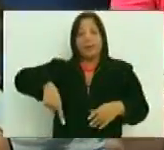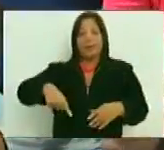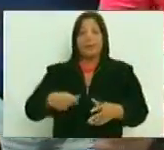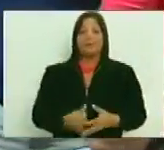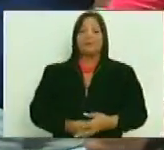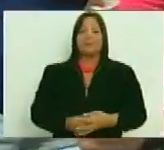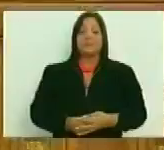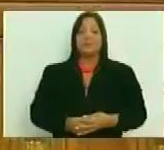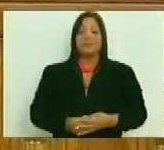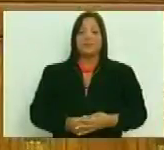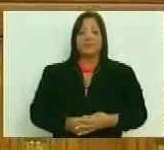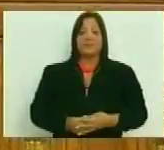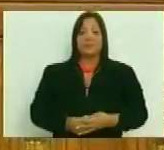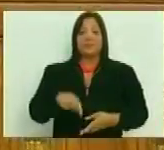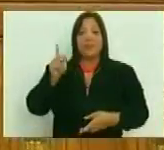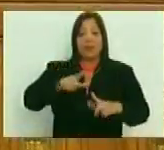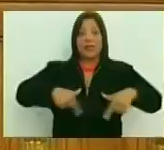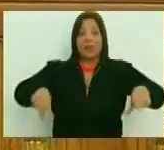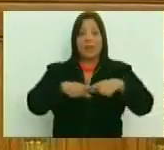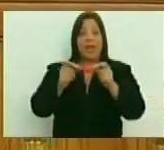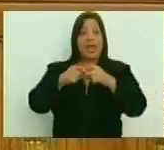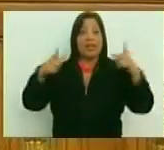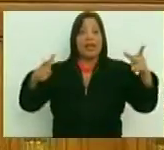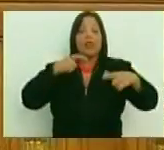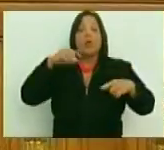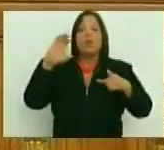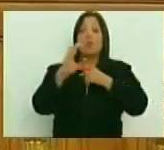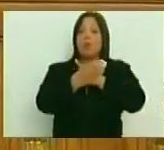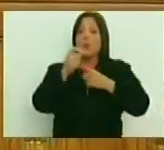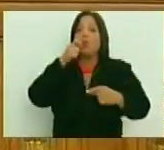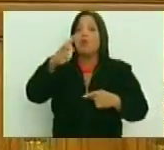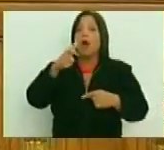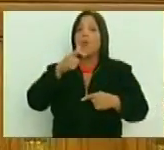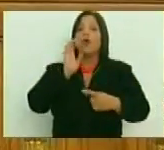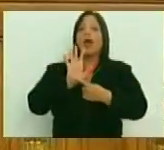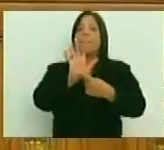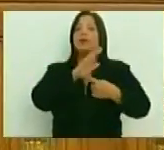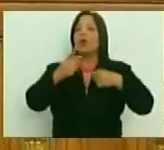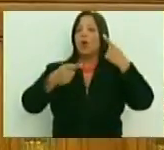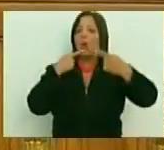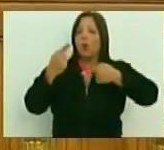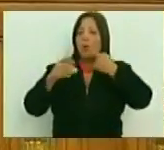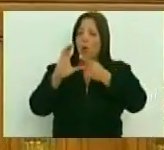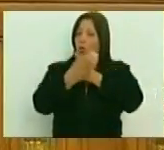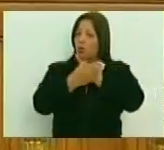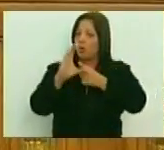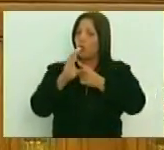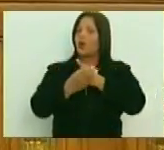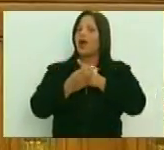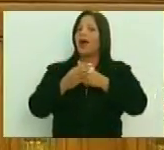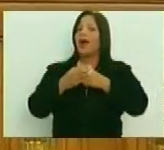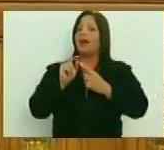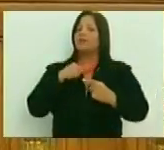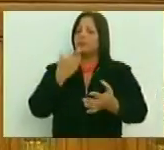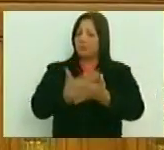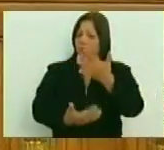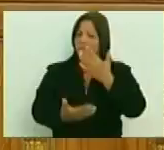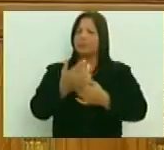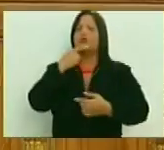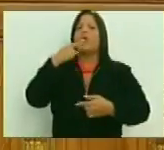También en el generar que un pueblo sea expresión de las culturas y tome la palabra,